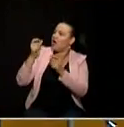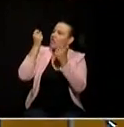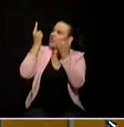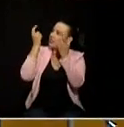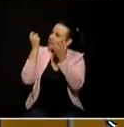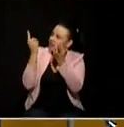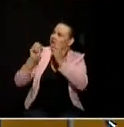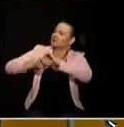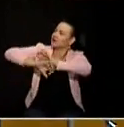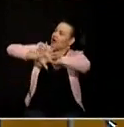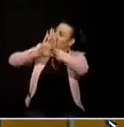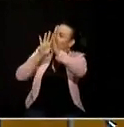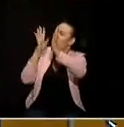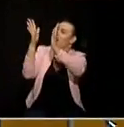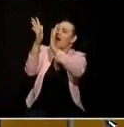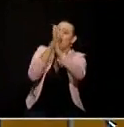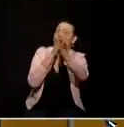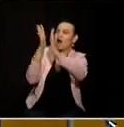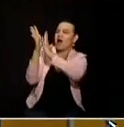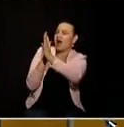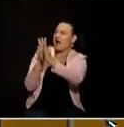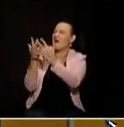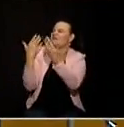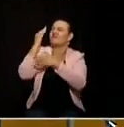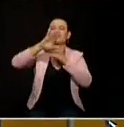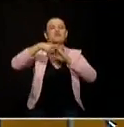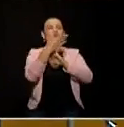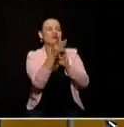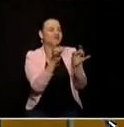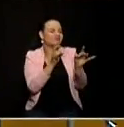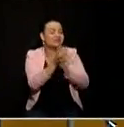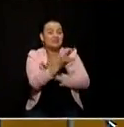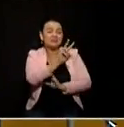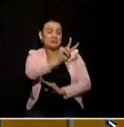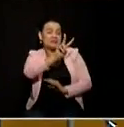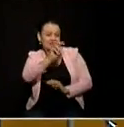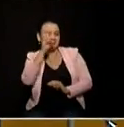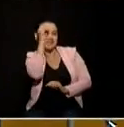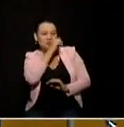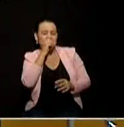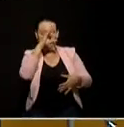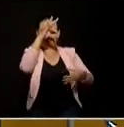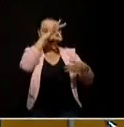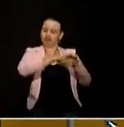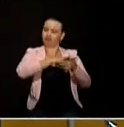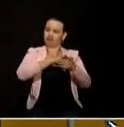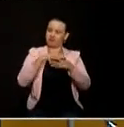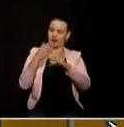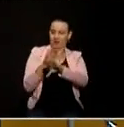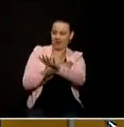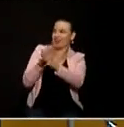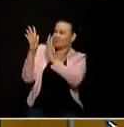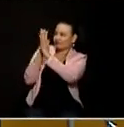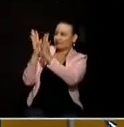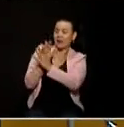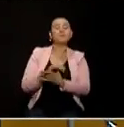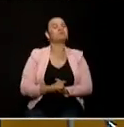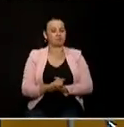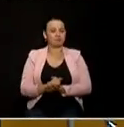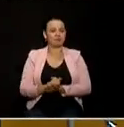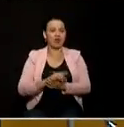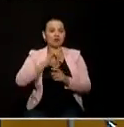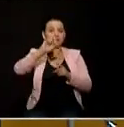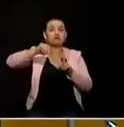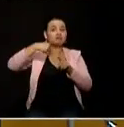posibilidad de escuchar para el 27 de octubre tomar una decisión basada en ideas y en información para el próximo